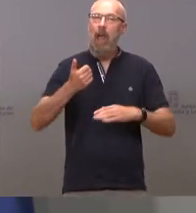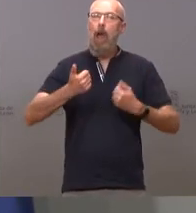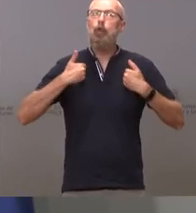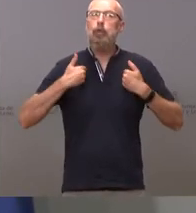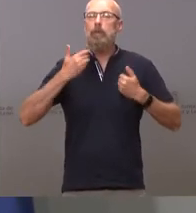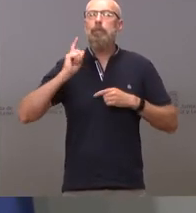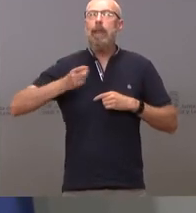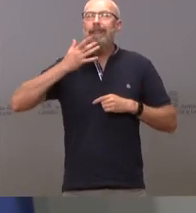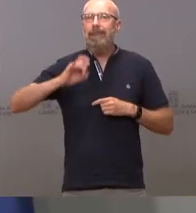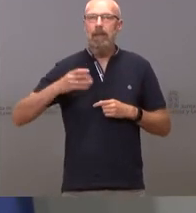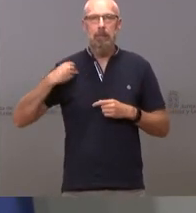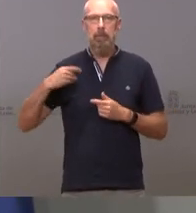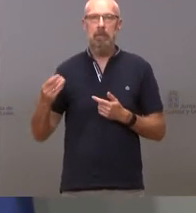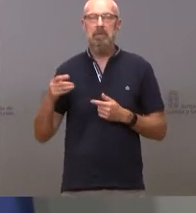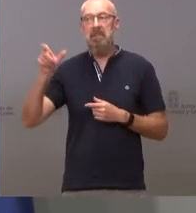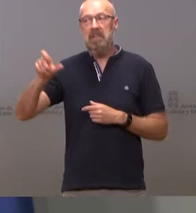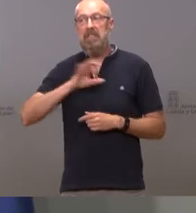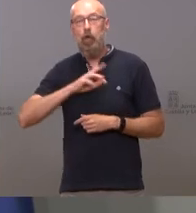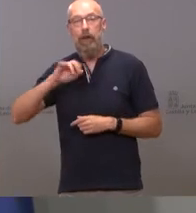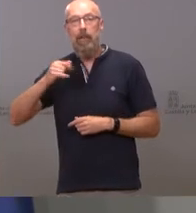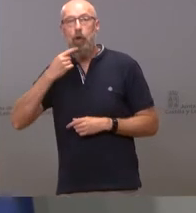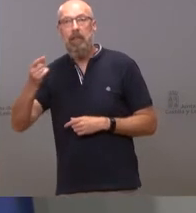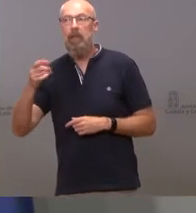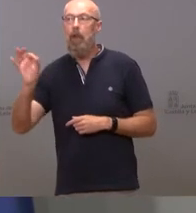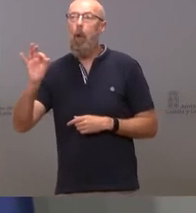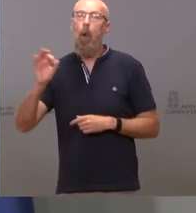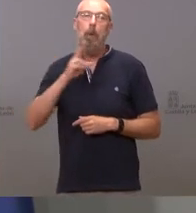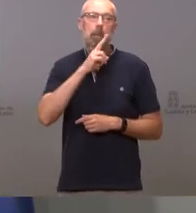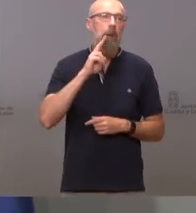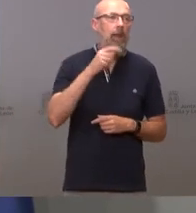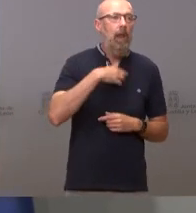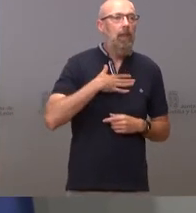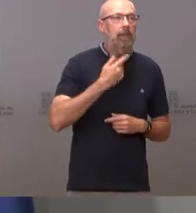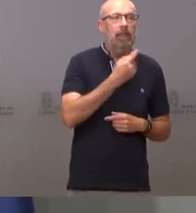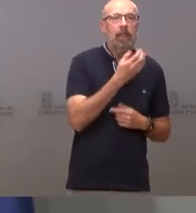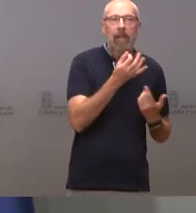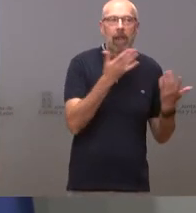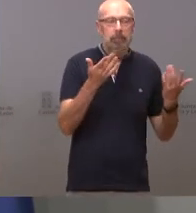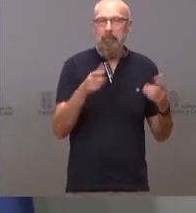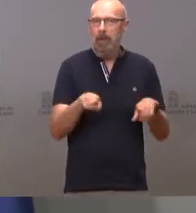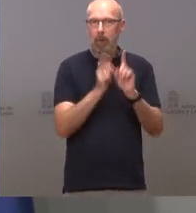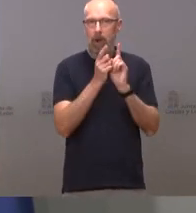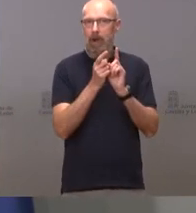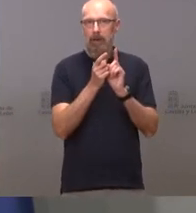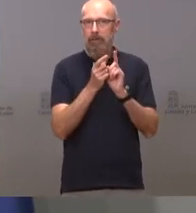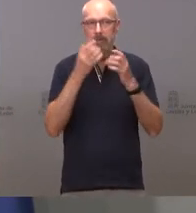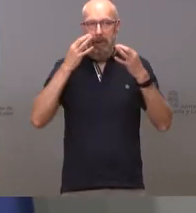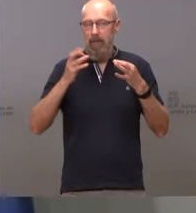y lo diga el señor Reyero o mi madre a quien tengo más aprecio que al señor Reyero no es cierto